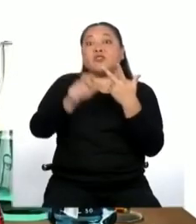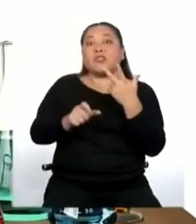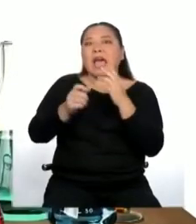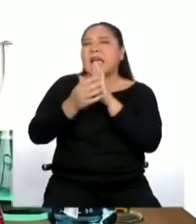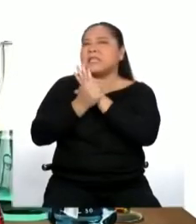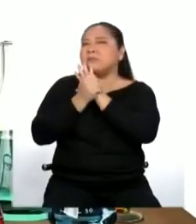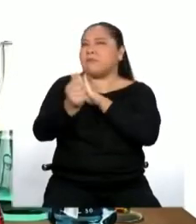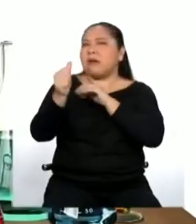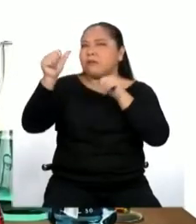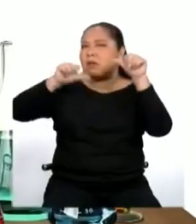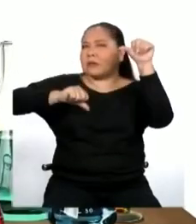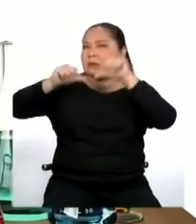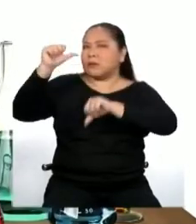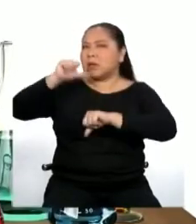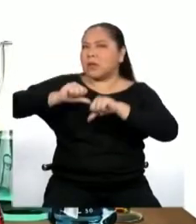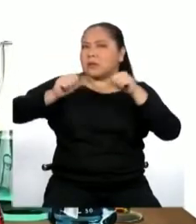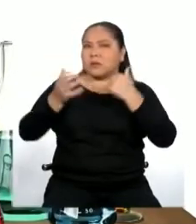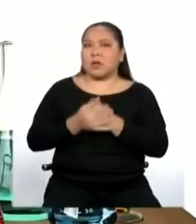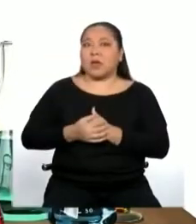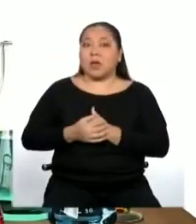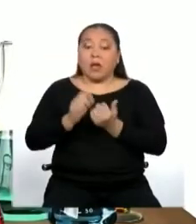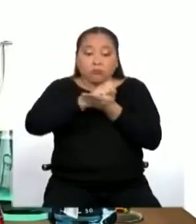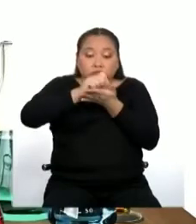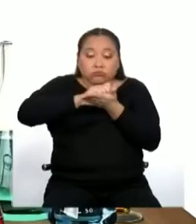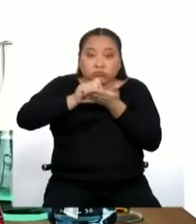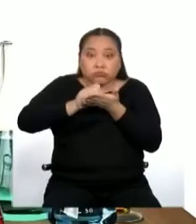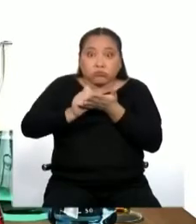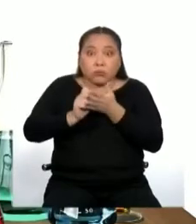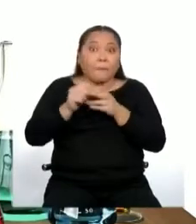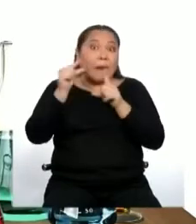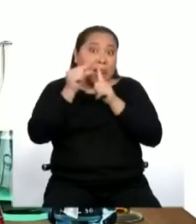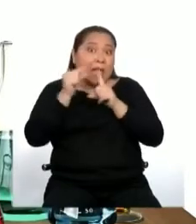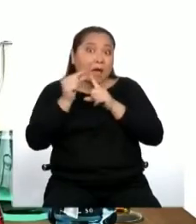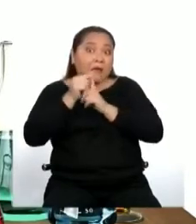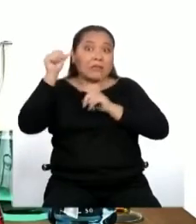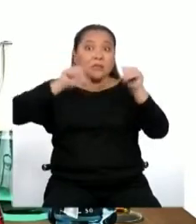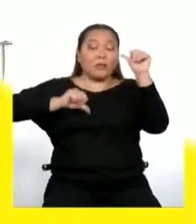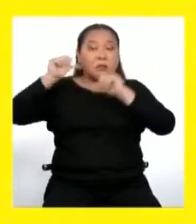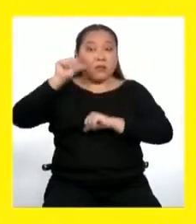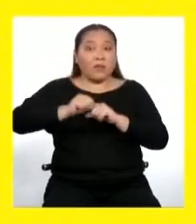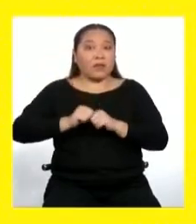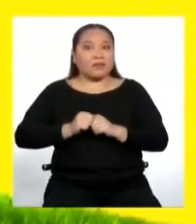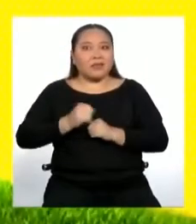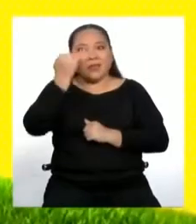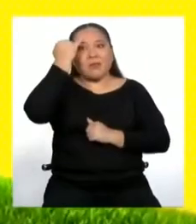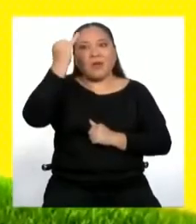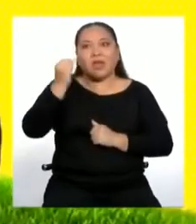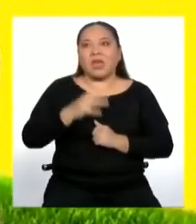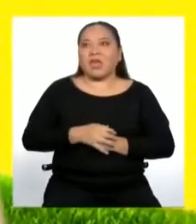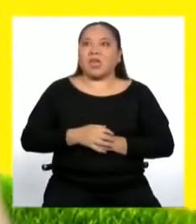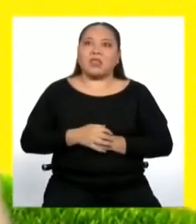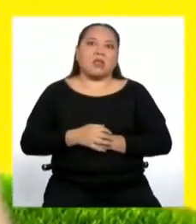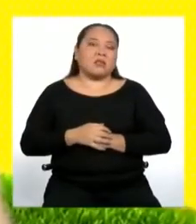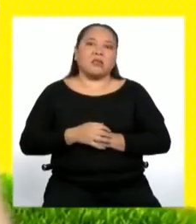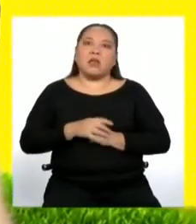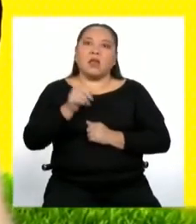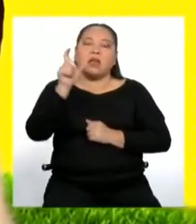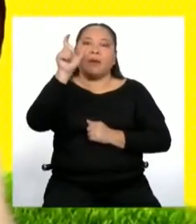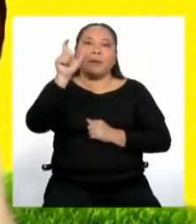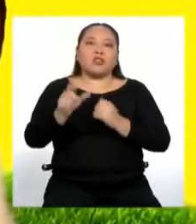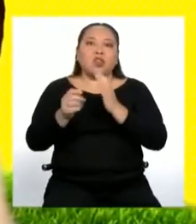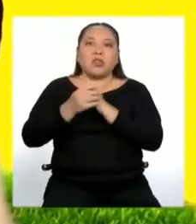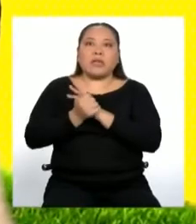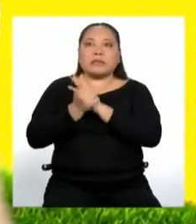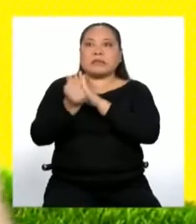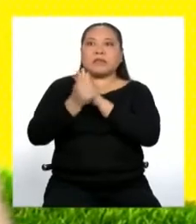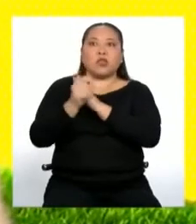nuestro texto incluirá probablemente términos científicos. Imagínate, los científicos no dicen perro o gato. Dicen